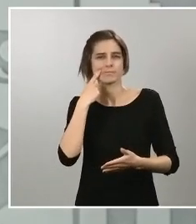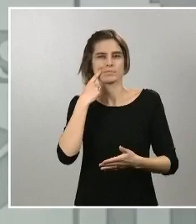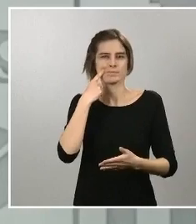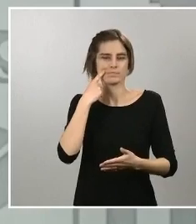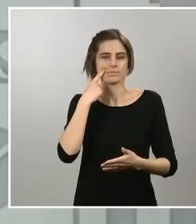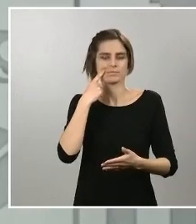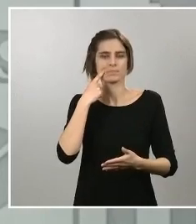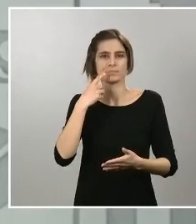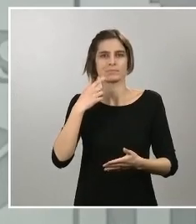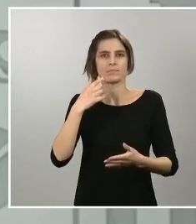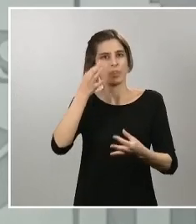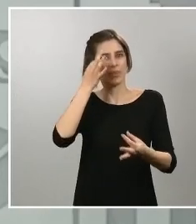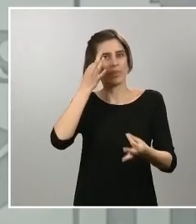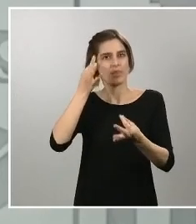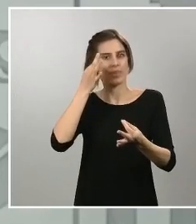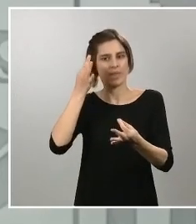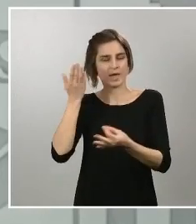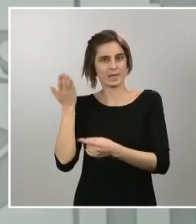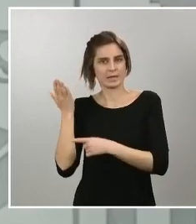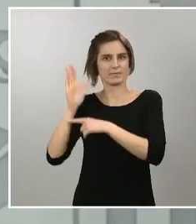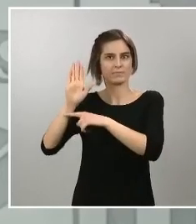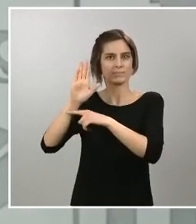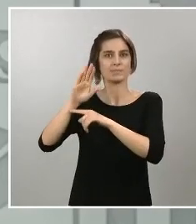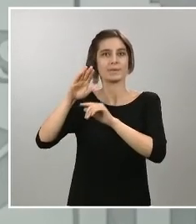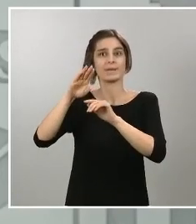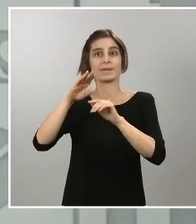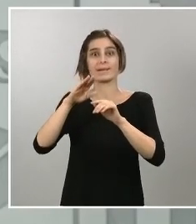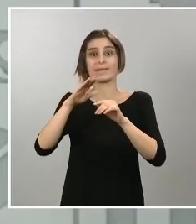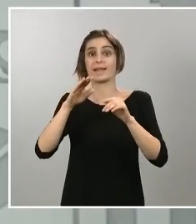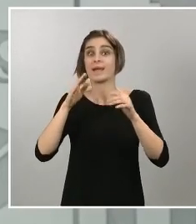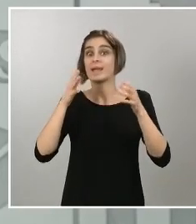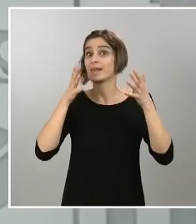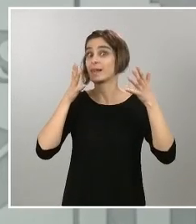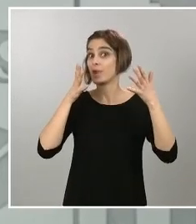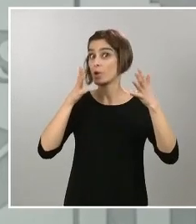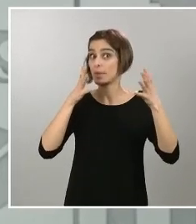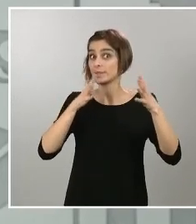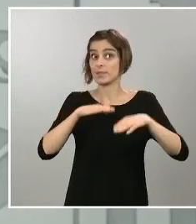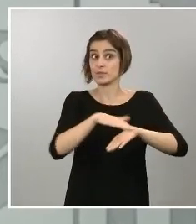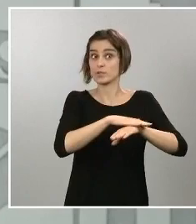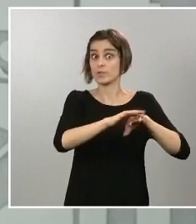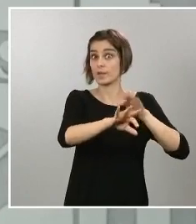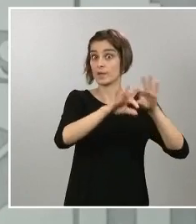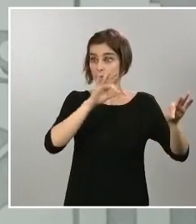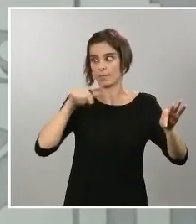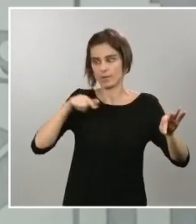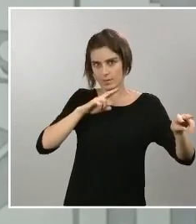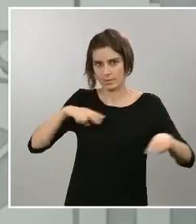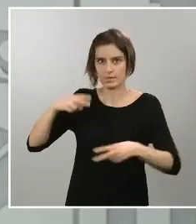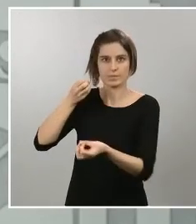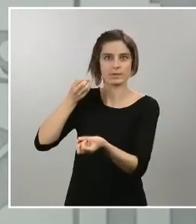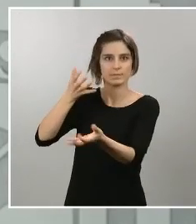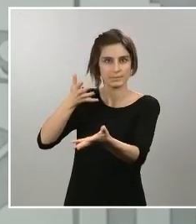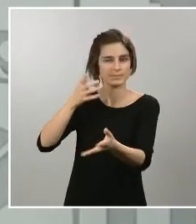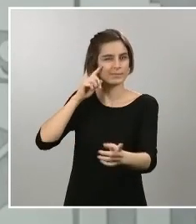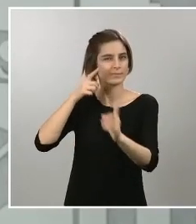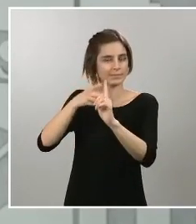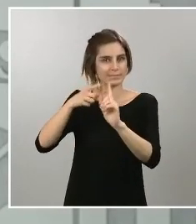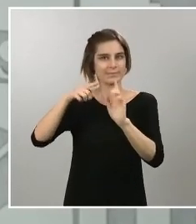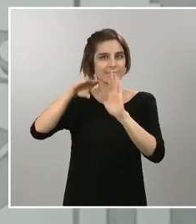las recomendaciones que el Gobierno tiene que adoptar para que sea mucho más efectiva la lucha contra el coronavirus.